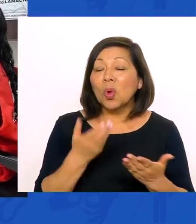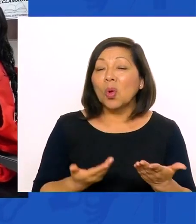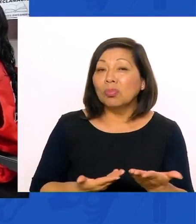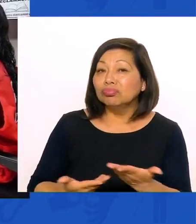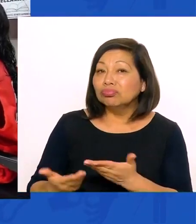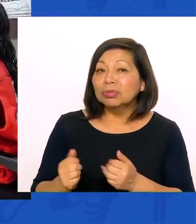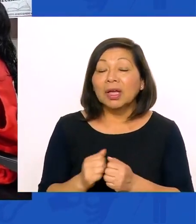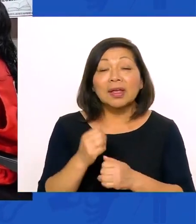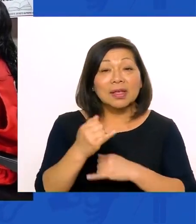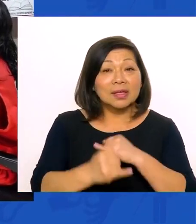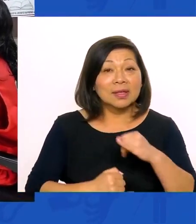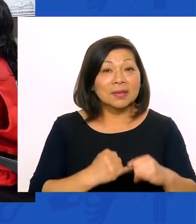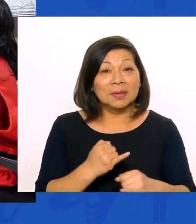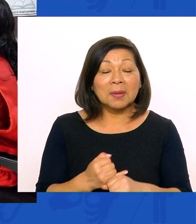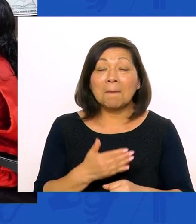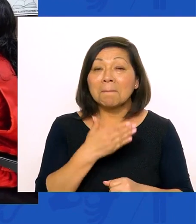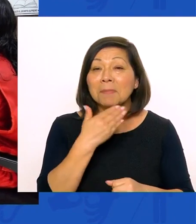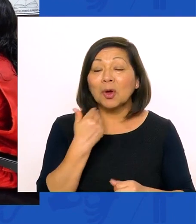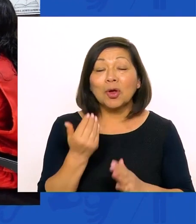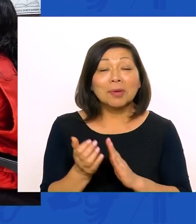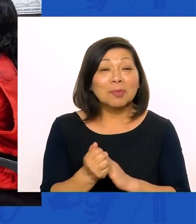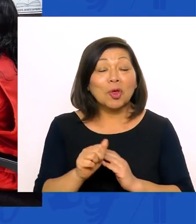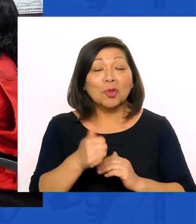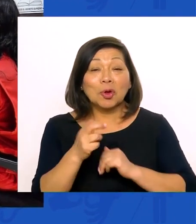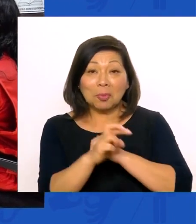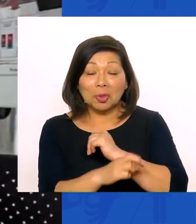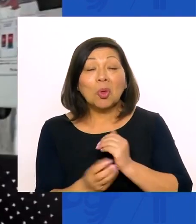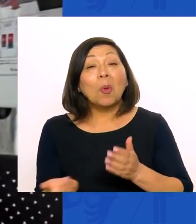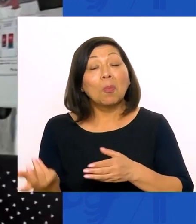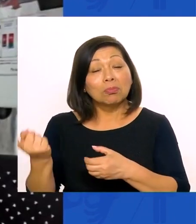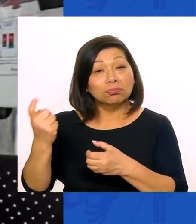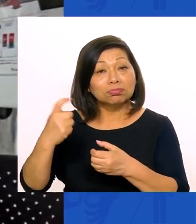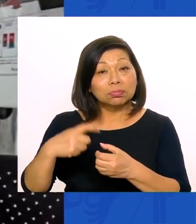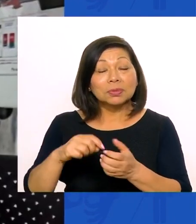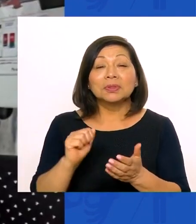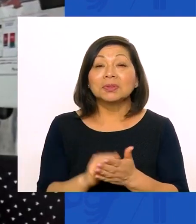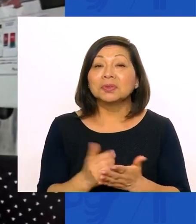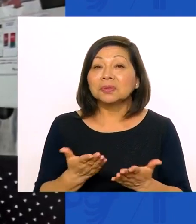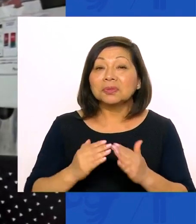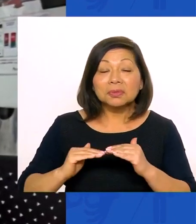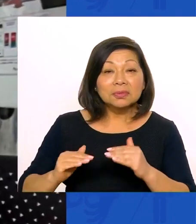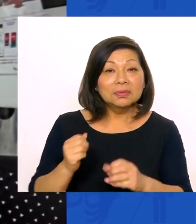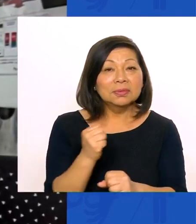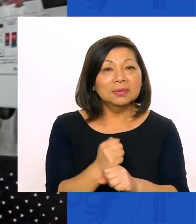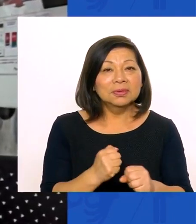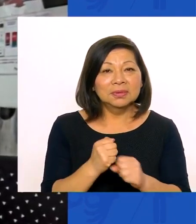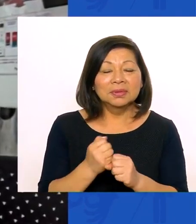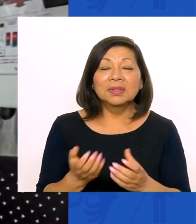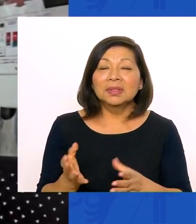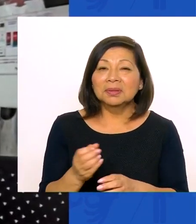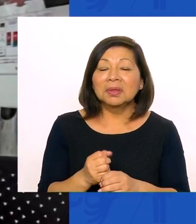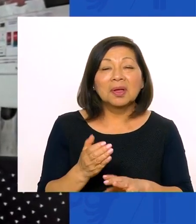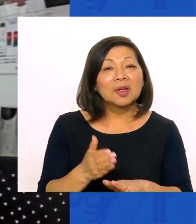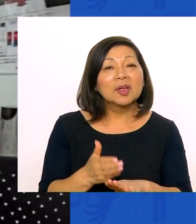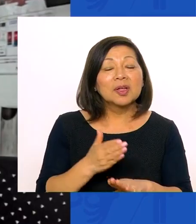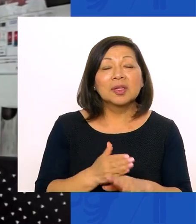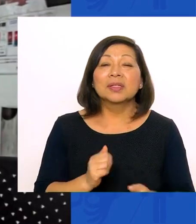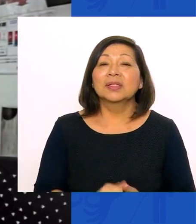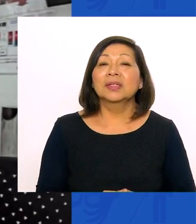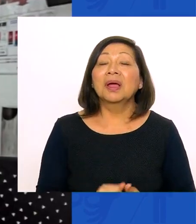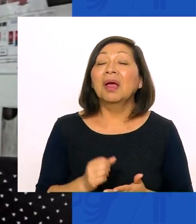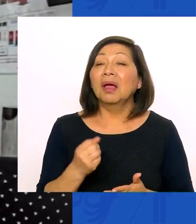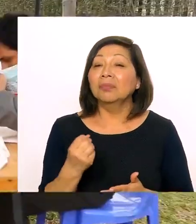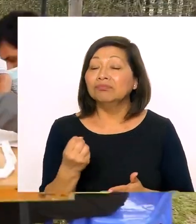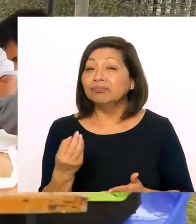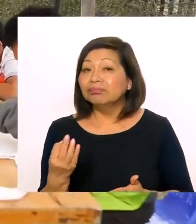revisión del expediente técnico. Vamos a buscar la cooperación técnica internacional para que las mejores experiencias de otros países lo podamos incorporar. Y esa es una línea de